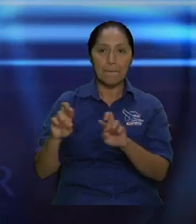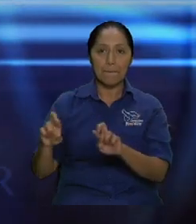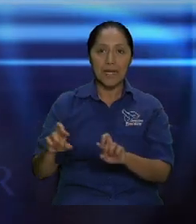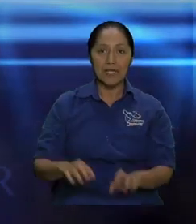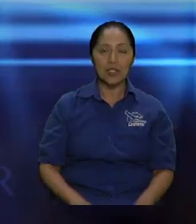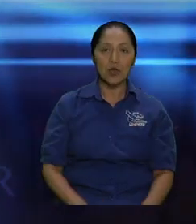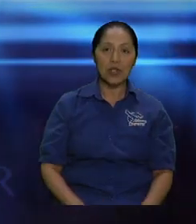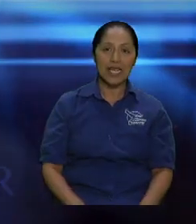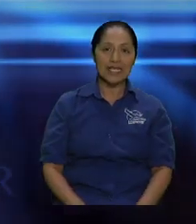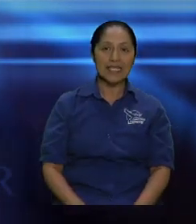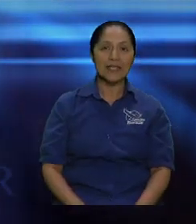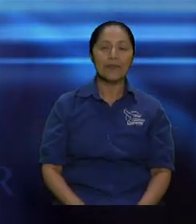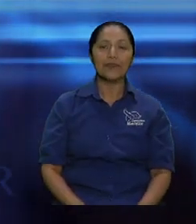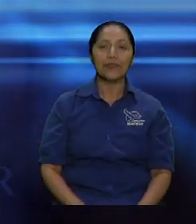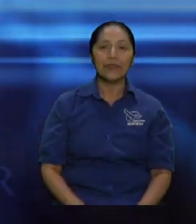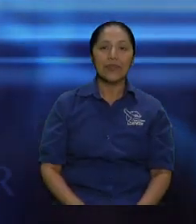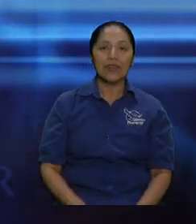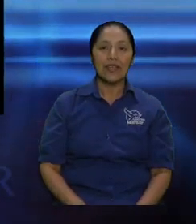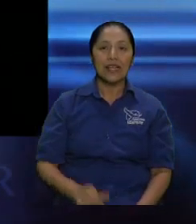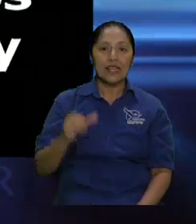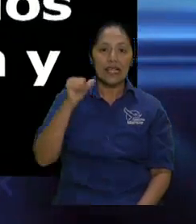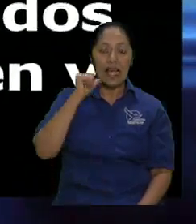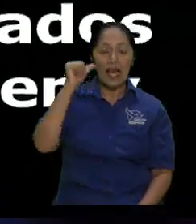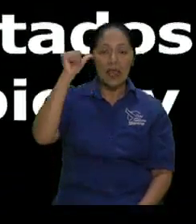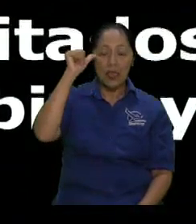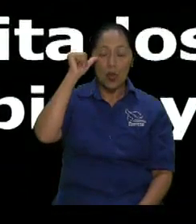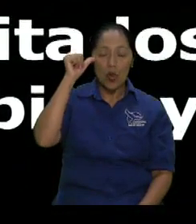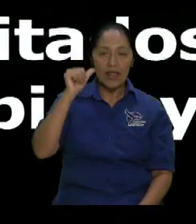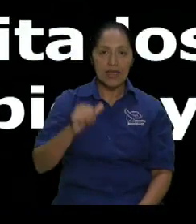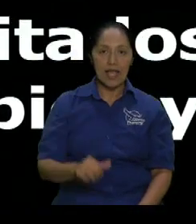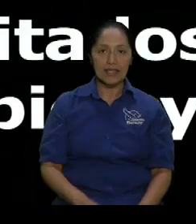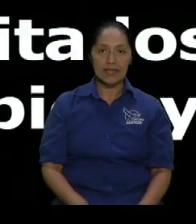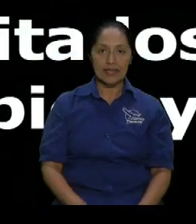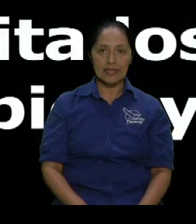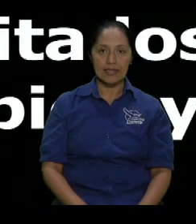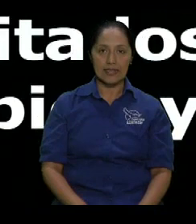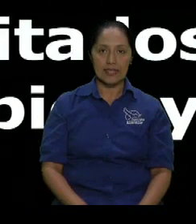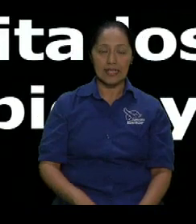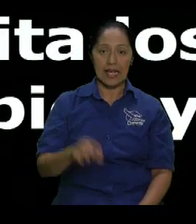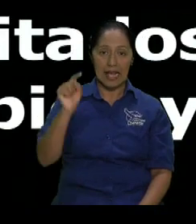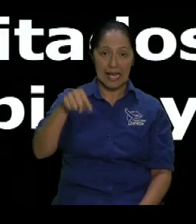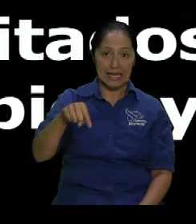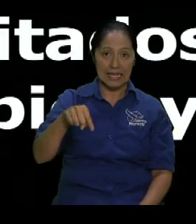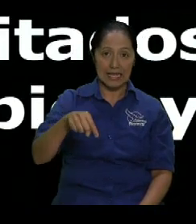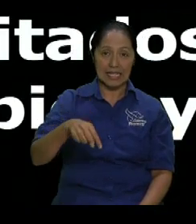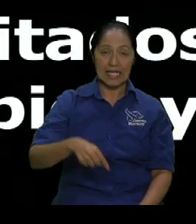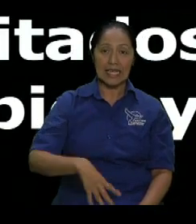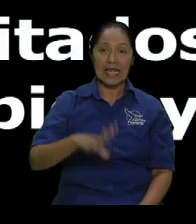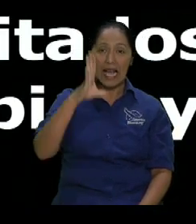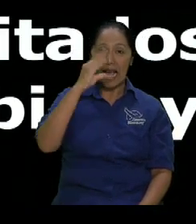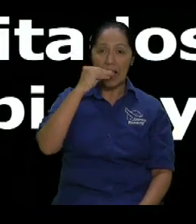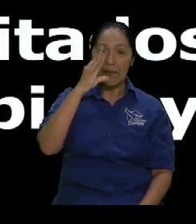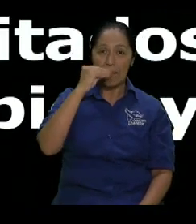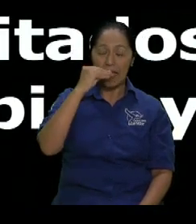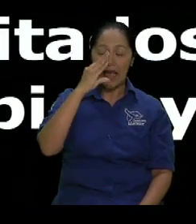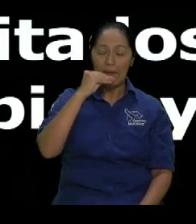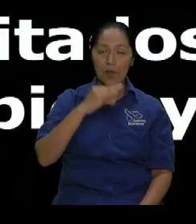bien y el mal entonces aquí ya está hablando ya hablamos de una comida que perece ya hablamos de una comida que es buena